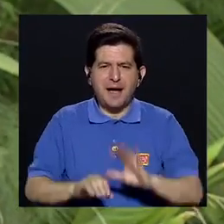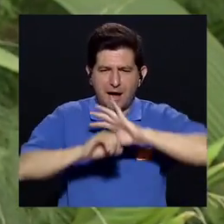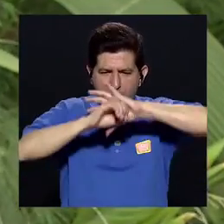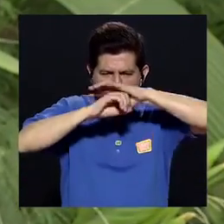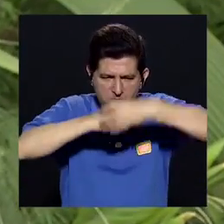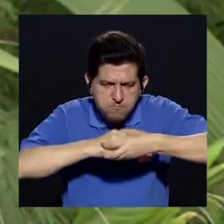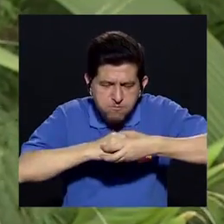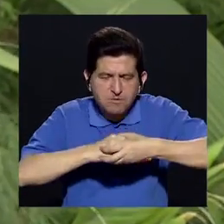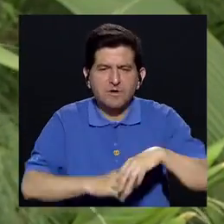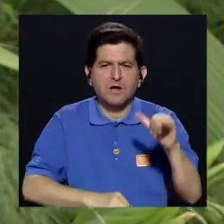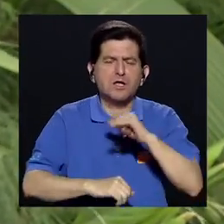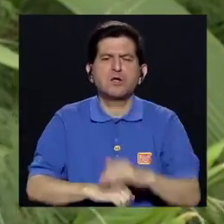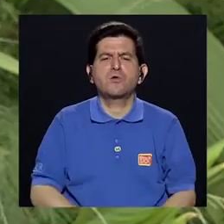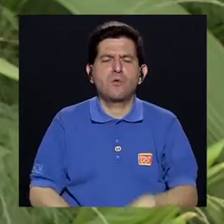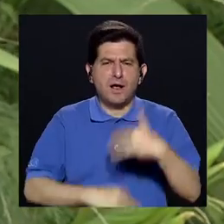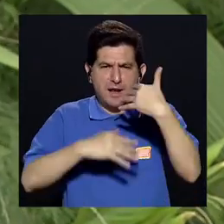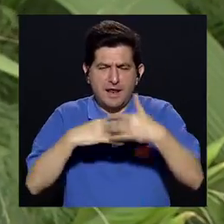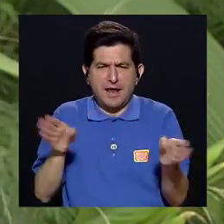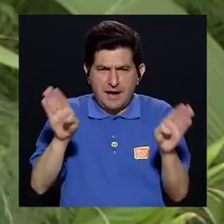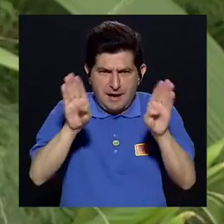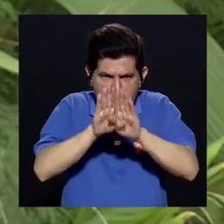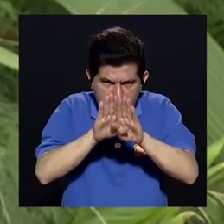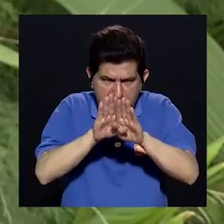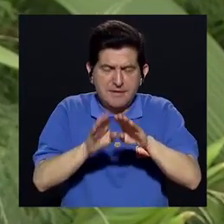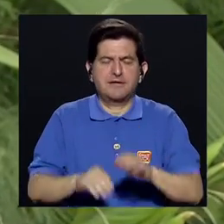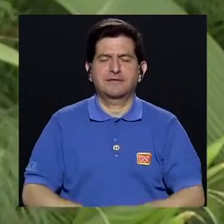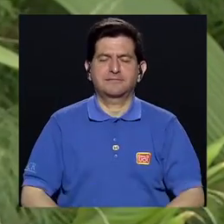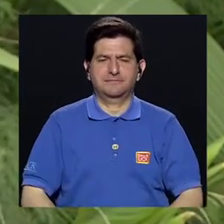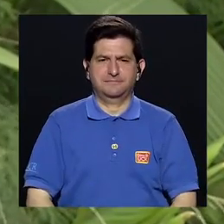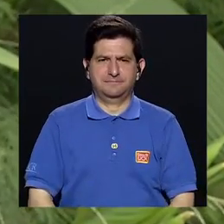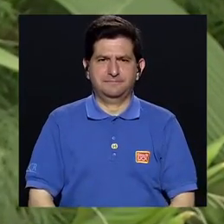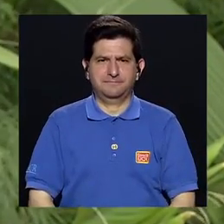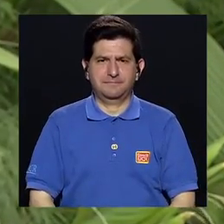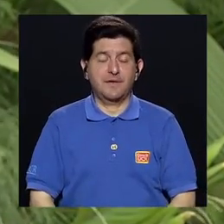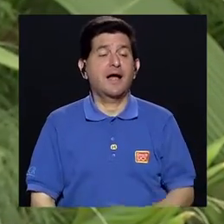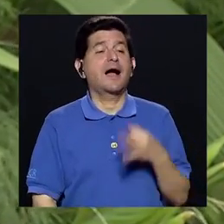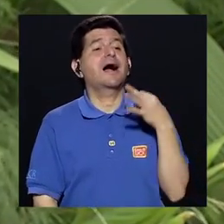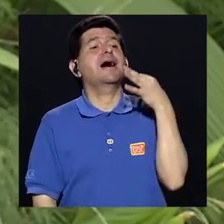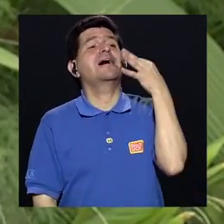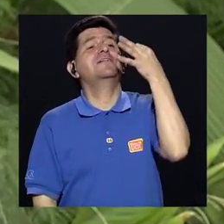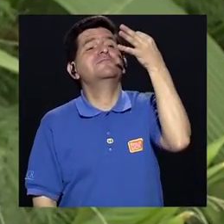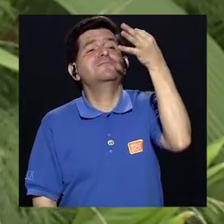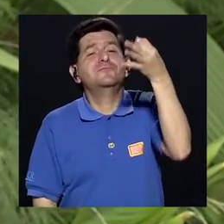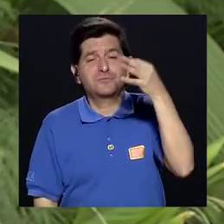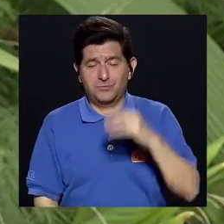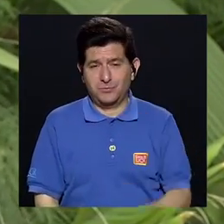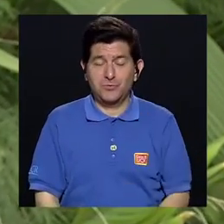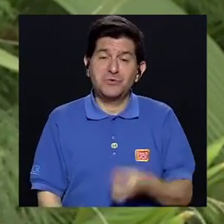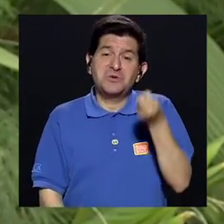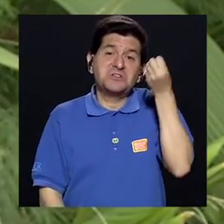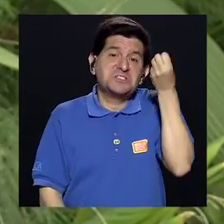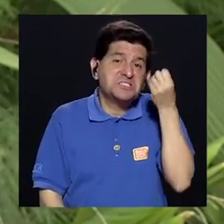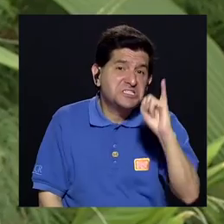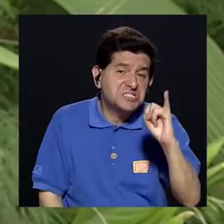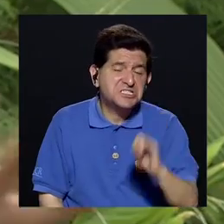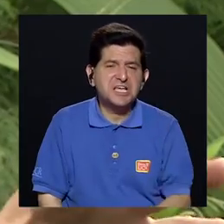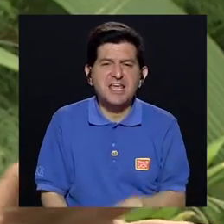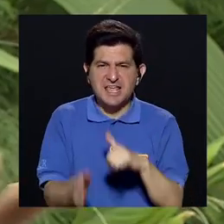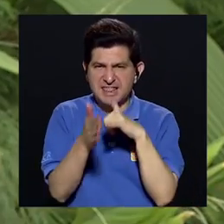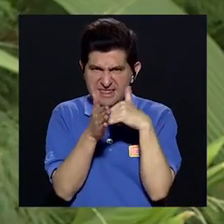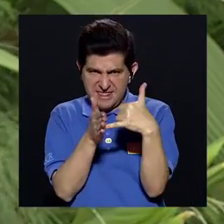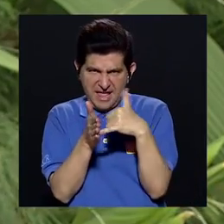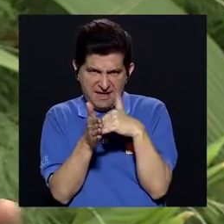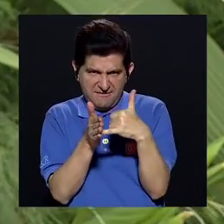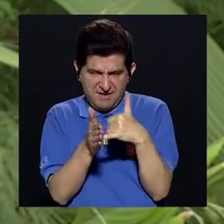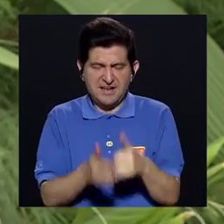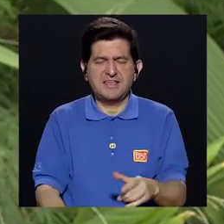entonces Se hace una cicatriz O se hace un nódulo Cacioso Ahí se cierra aquello Que a futuro Si hay una debilidad